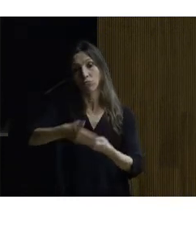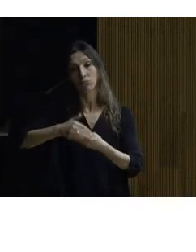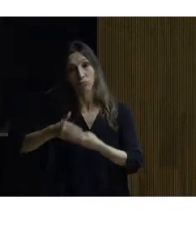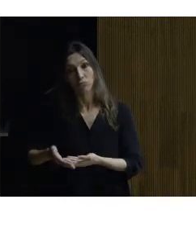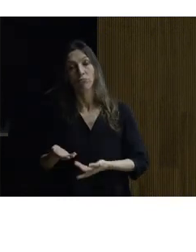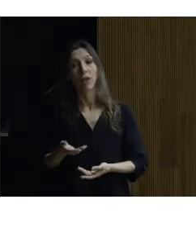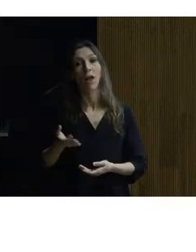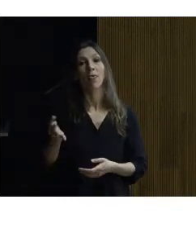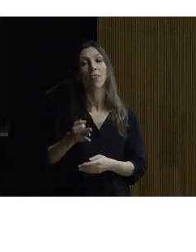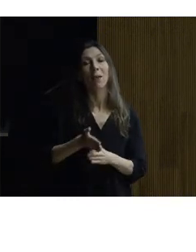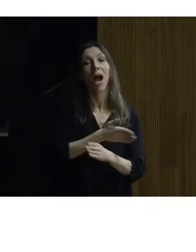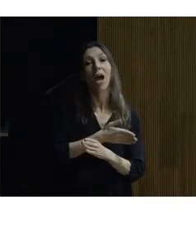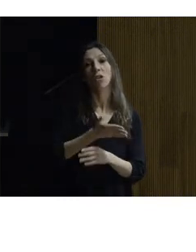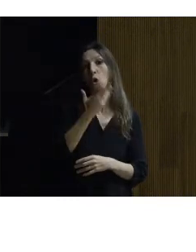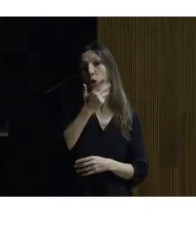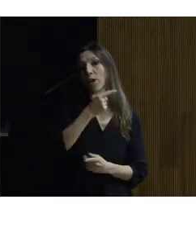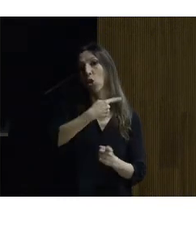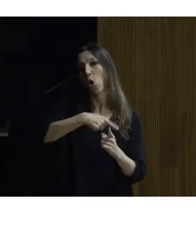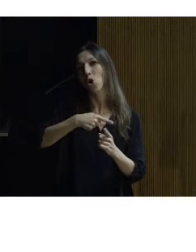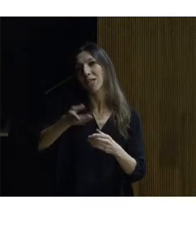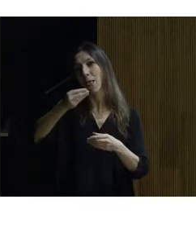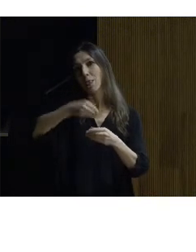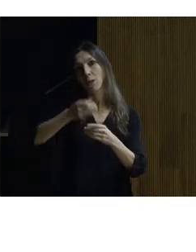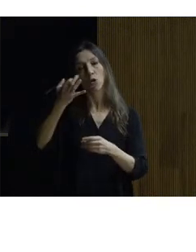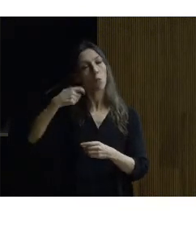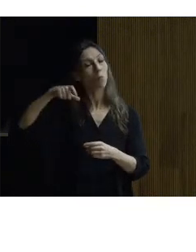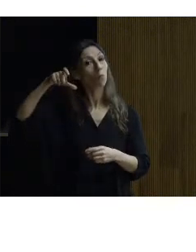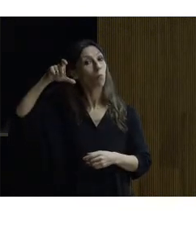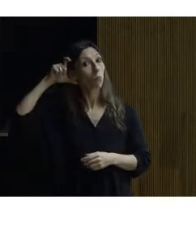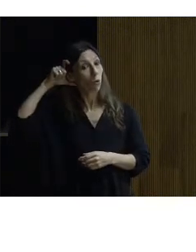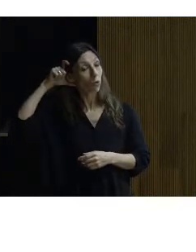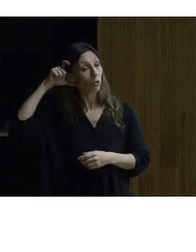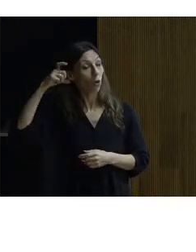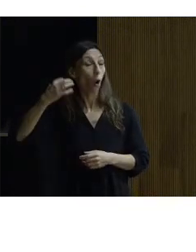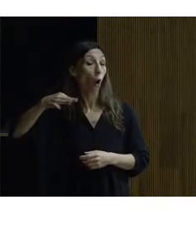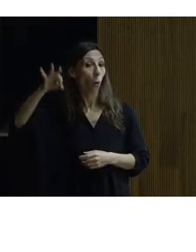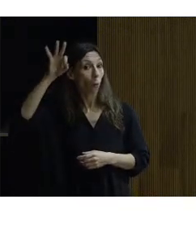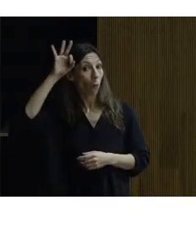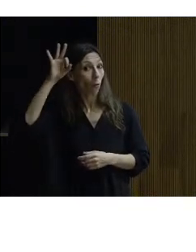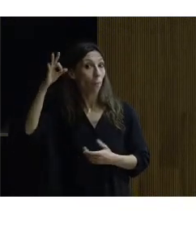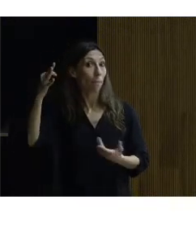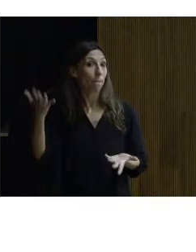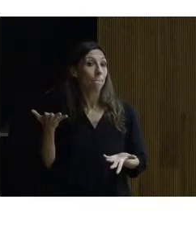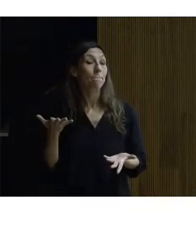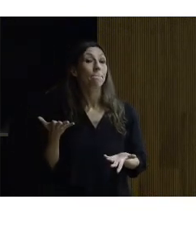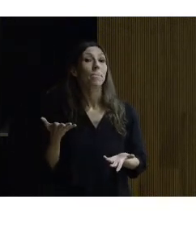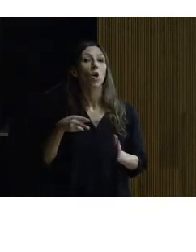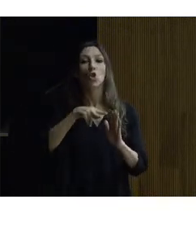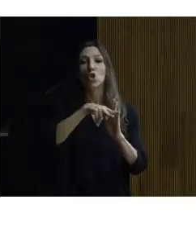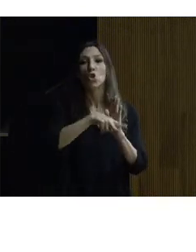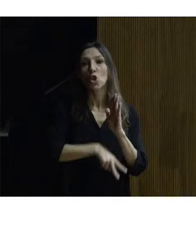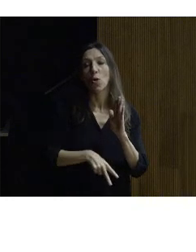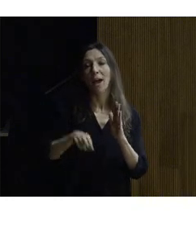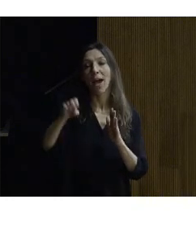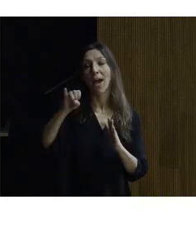integran una prótesis auditiva hablando de normas esto está reflejado en una norma IEC con su